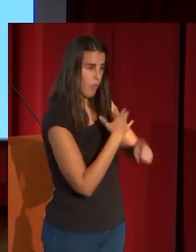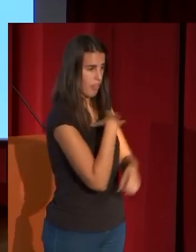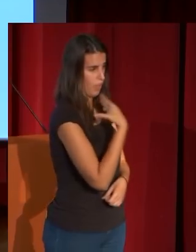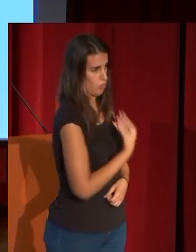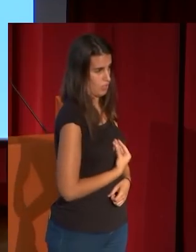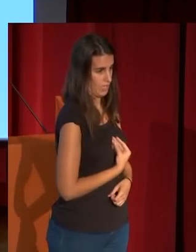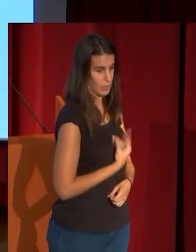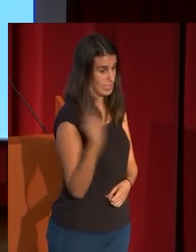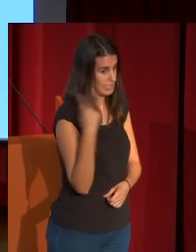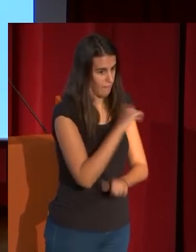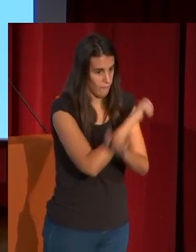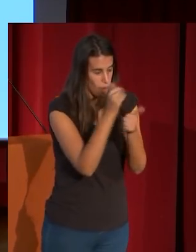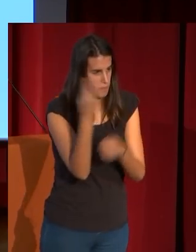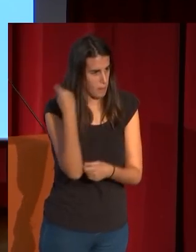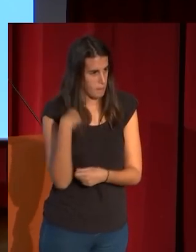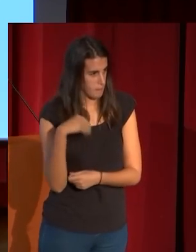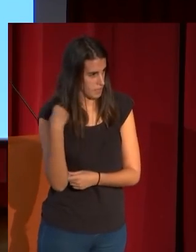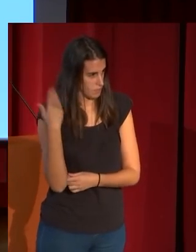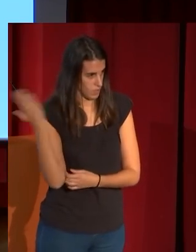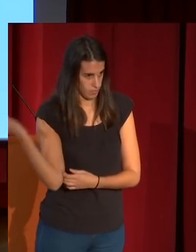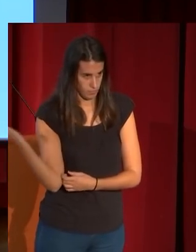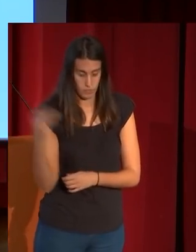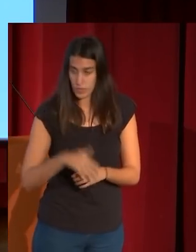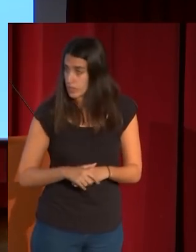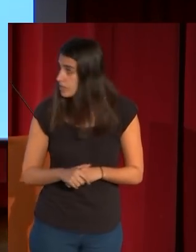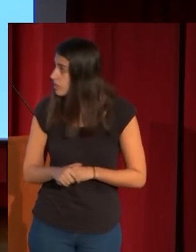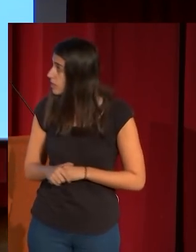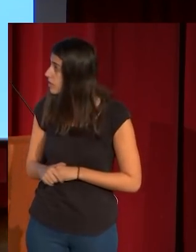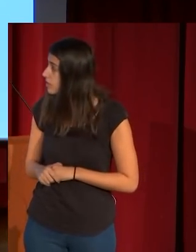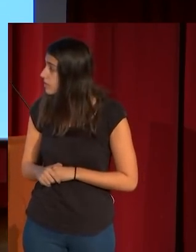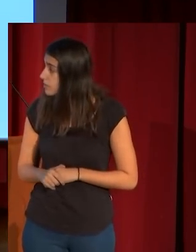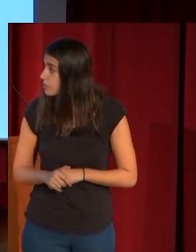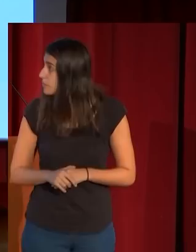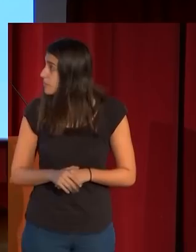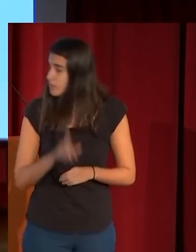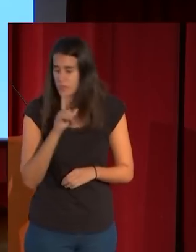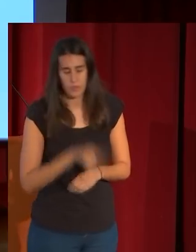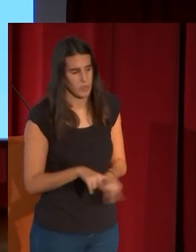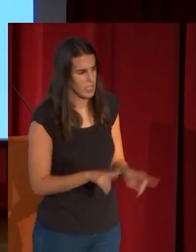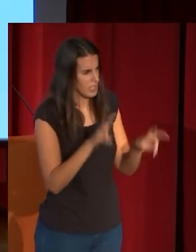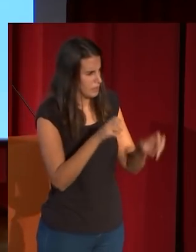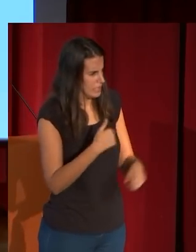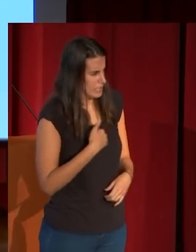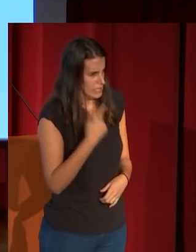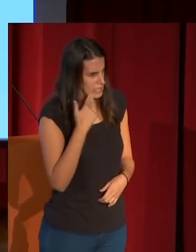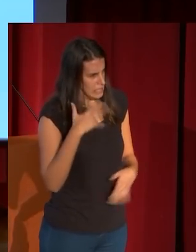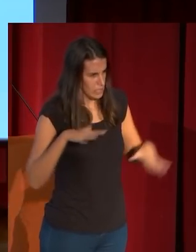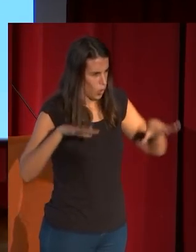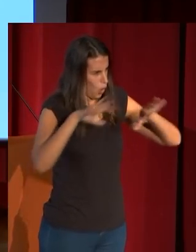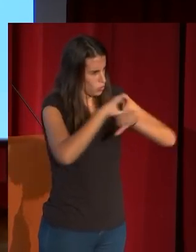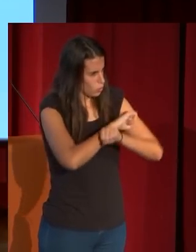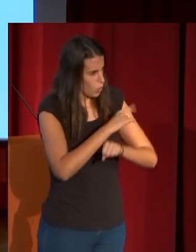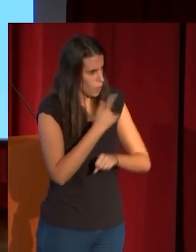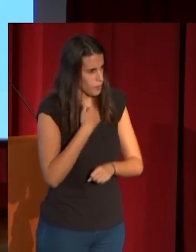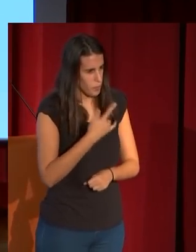misma composición, pero en el sentido contrario. Fíjense también el tema cruento. Hay algo en Fortuny también de fascinación